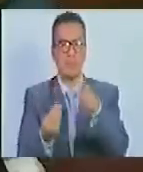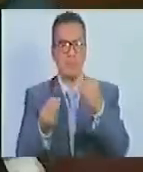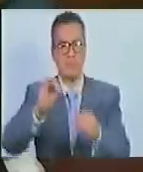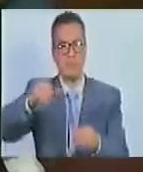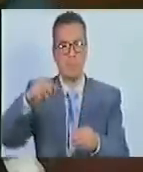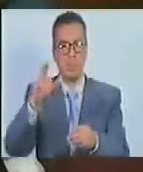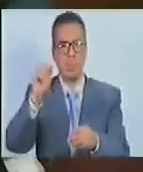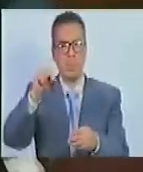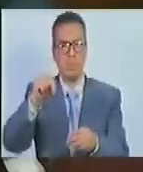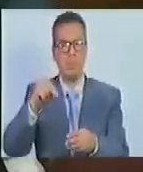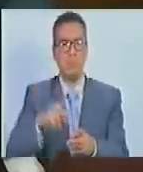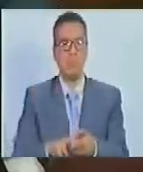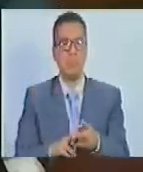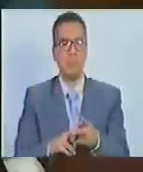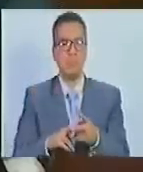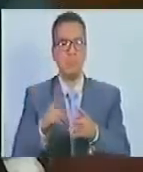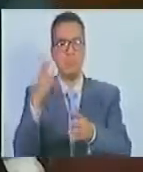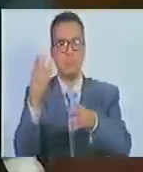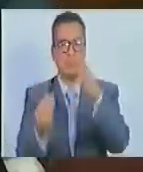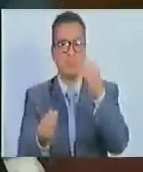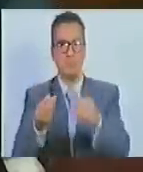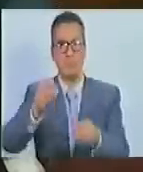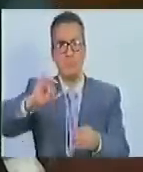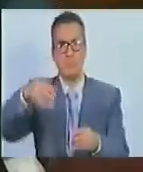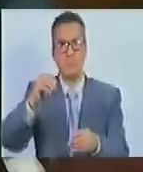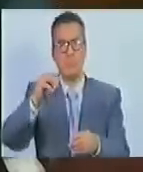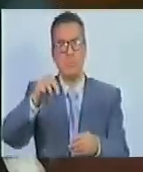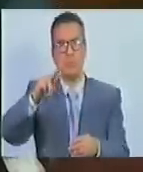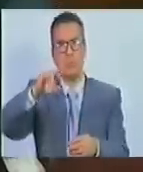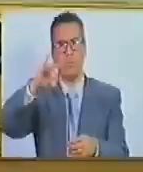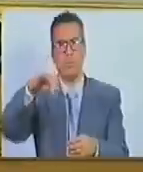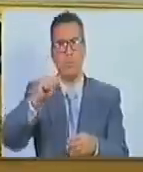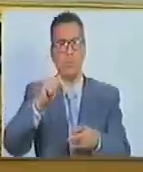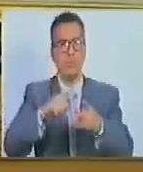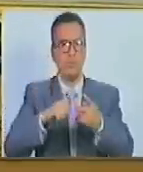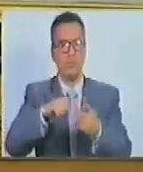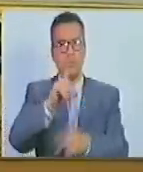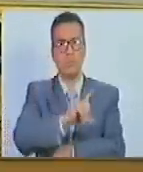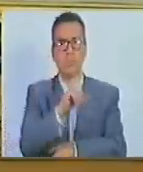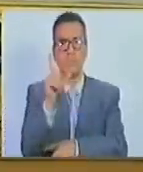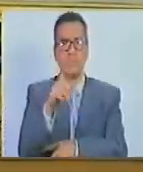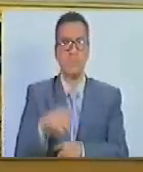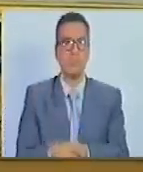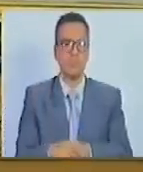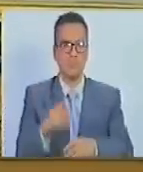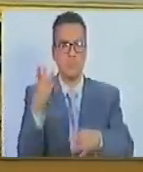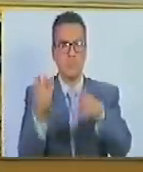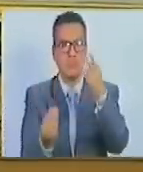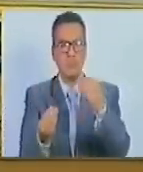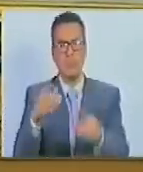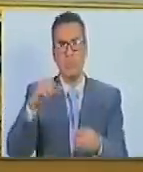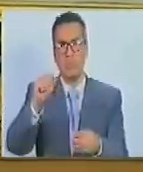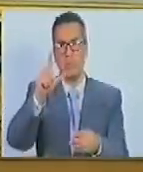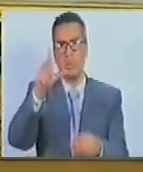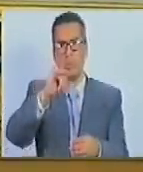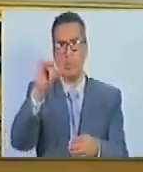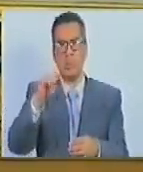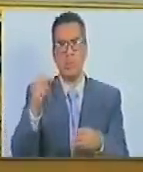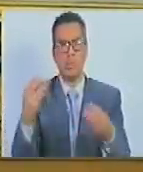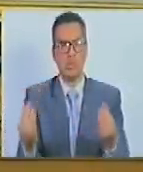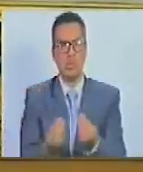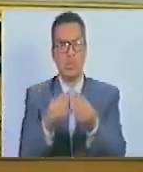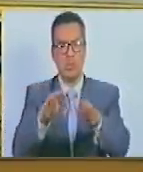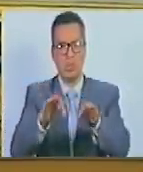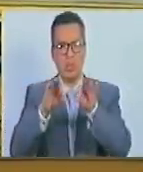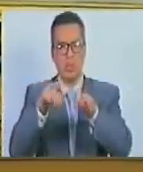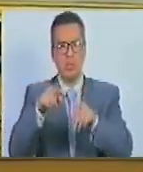Juan de Caravalleda y de la comuna José María España del Estado Lara la comuna El Maizal se encuentra con nosotros como